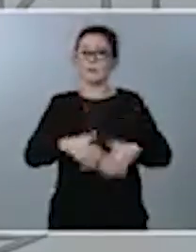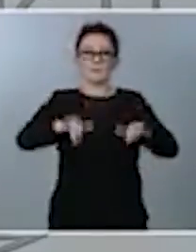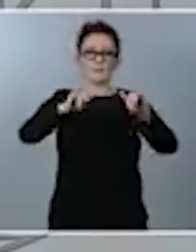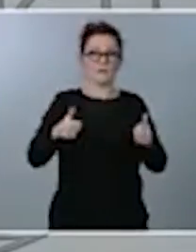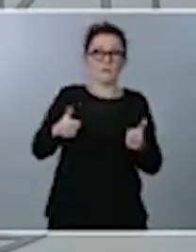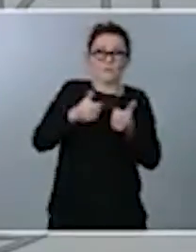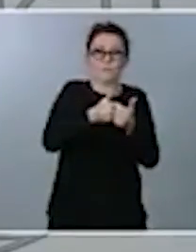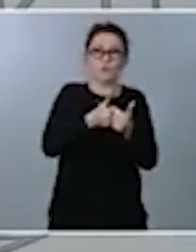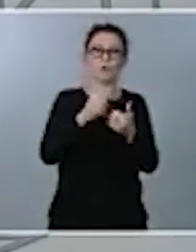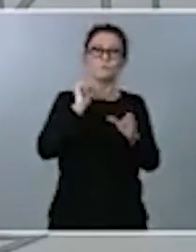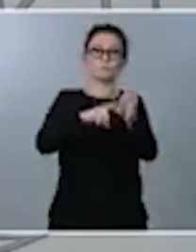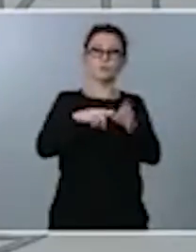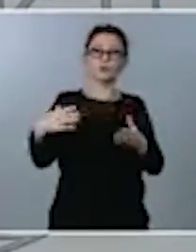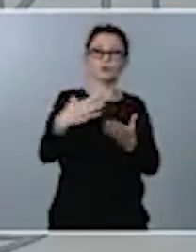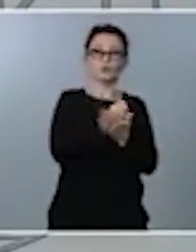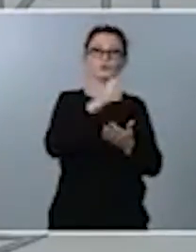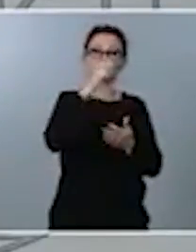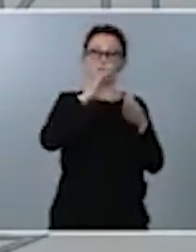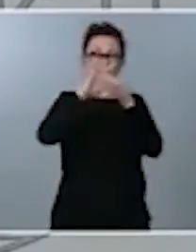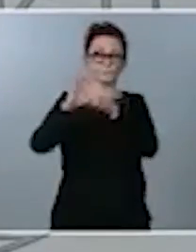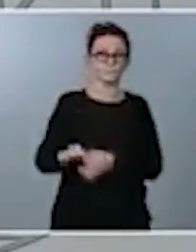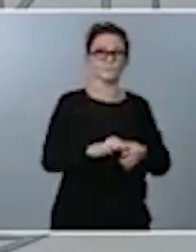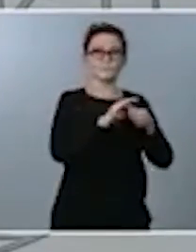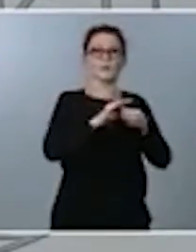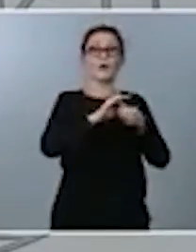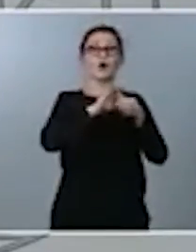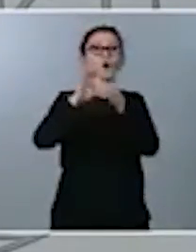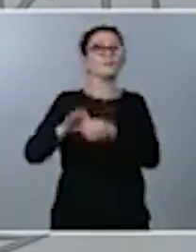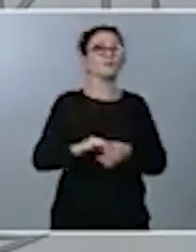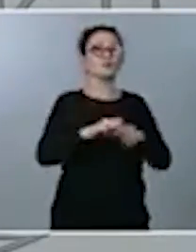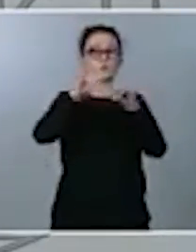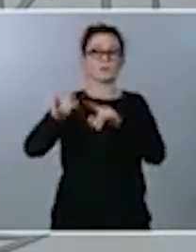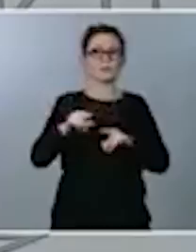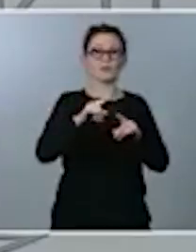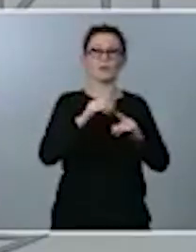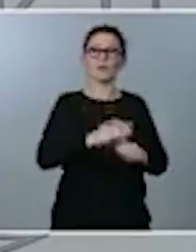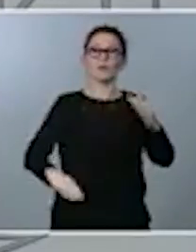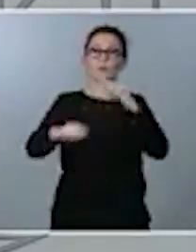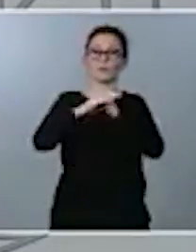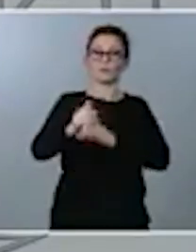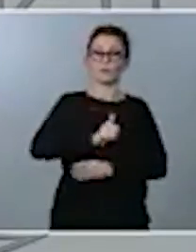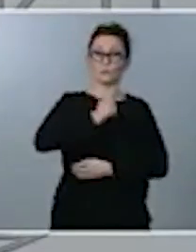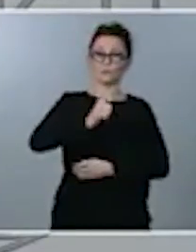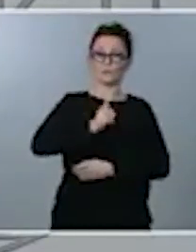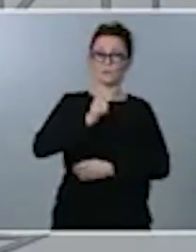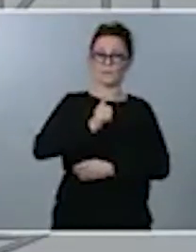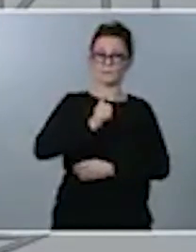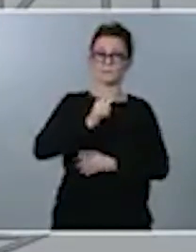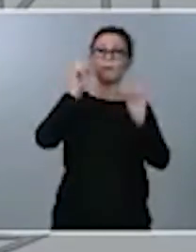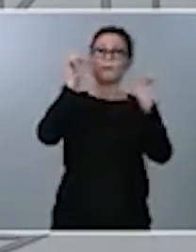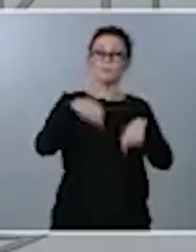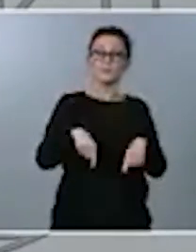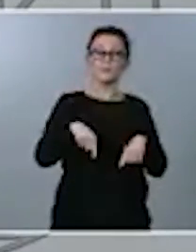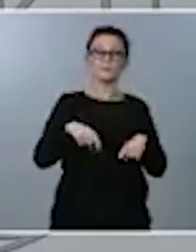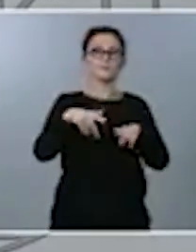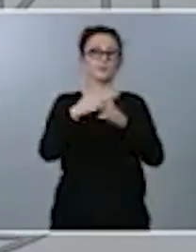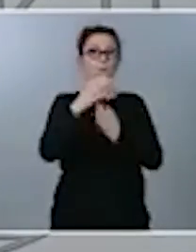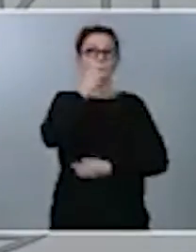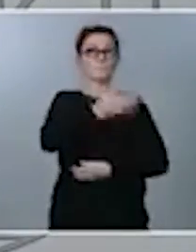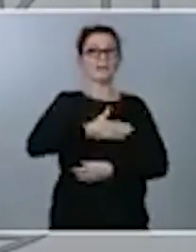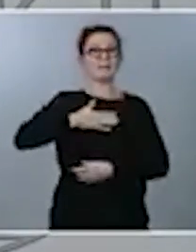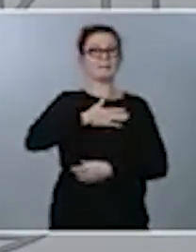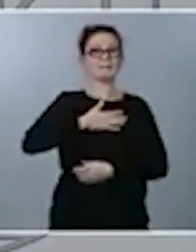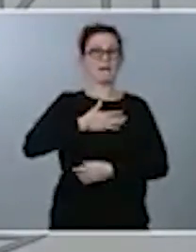social, la cohesión territorial, la igualdad de oportunidades, el refuerzo de nuestro estado del bienestar. Toda la